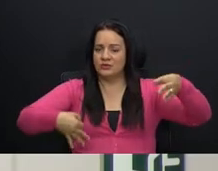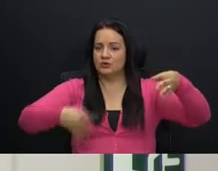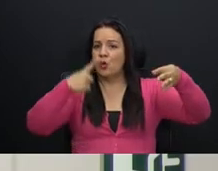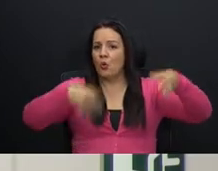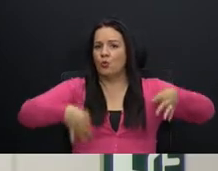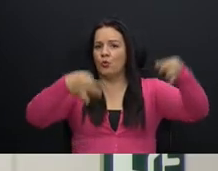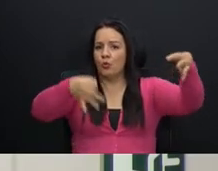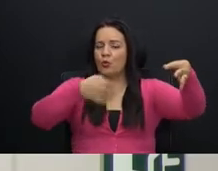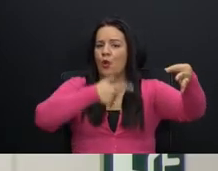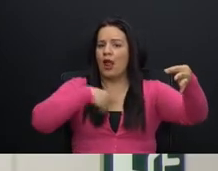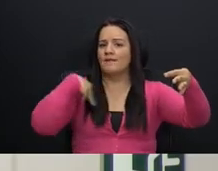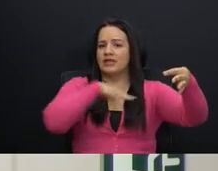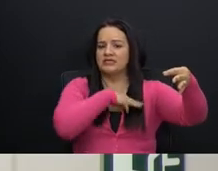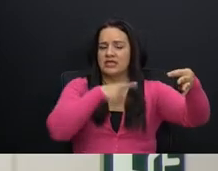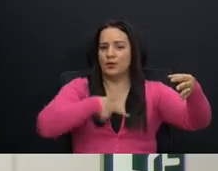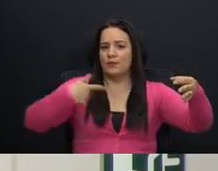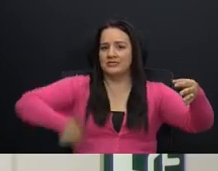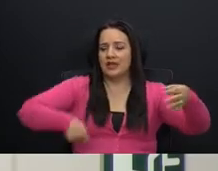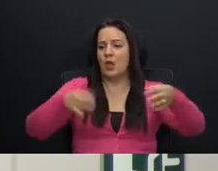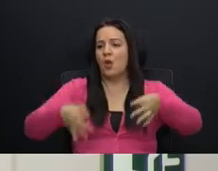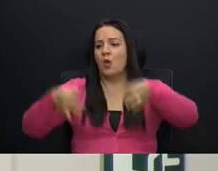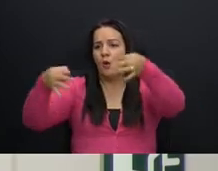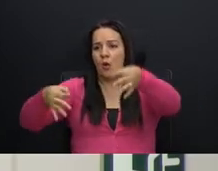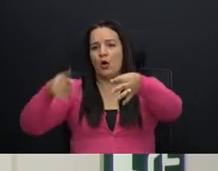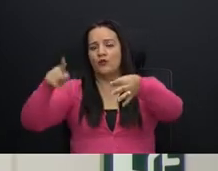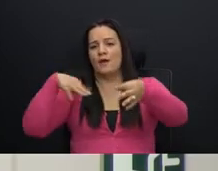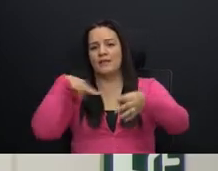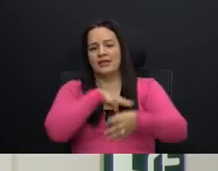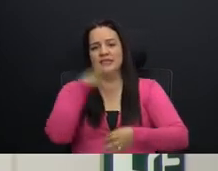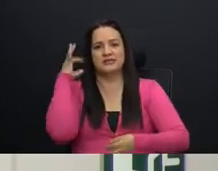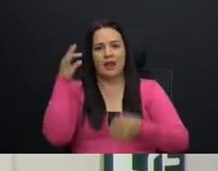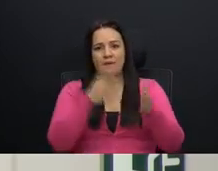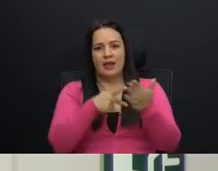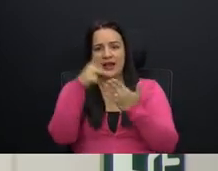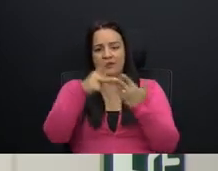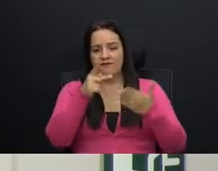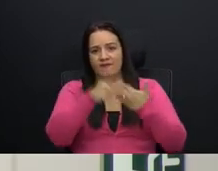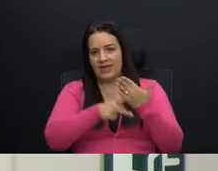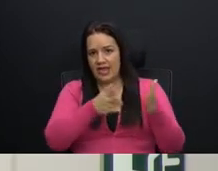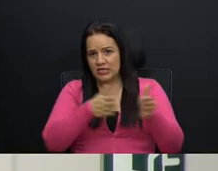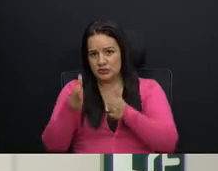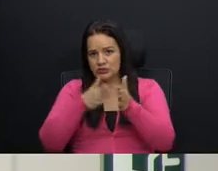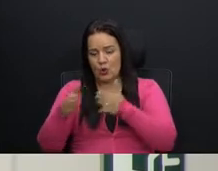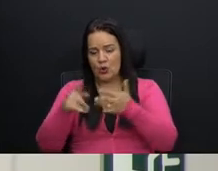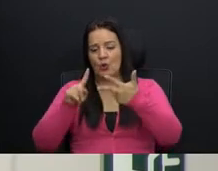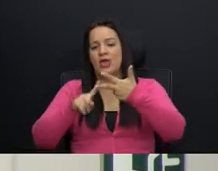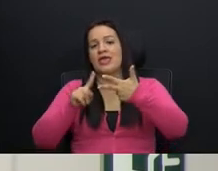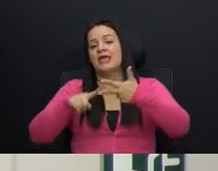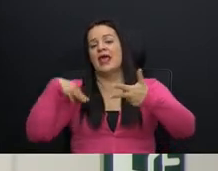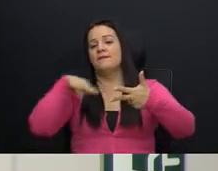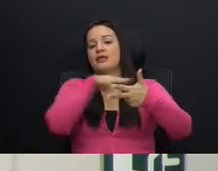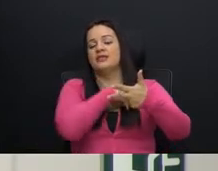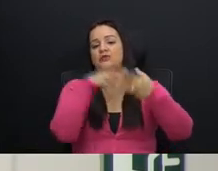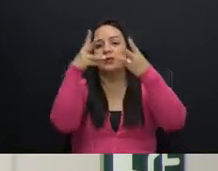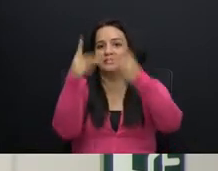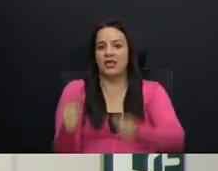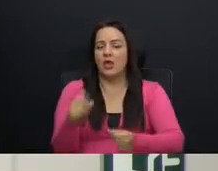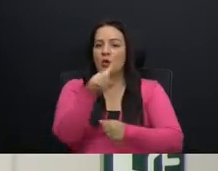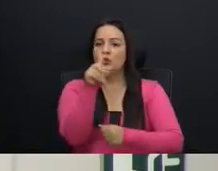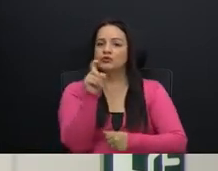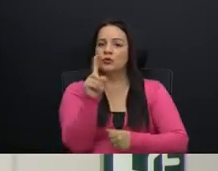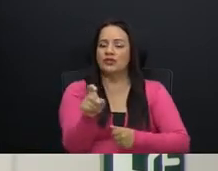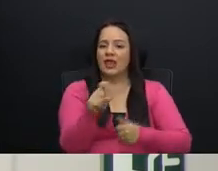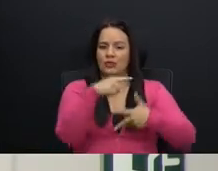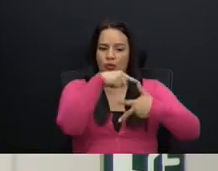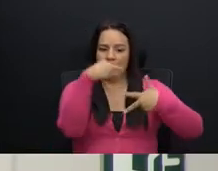Presidencia, otro al Ministro de Planificación y otro al Ministro de Hacienda, consultándoles, entre otras cosas, lo siguiente.